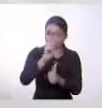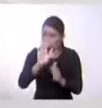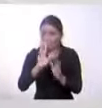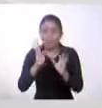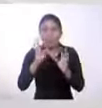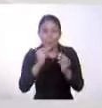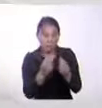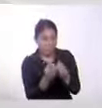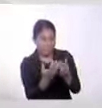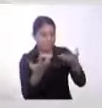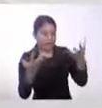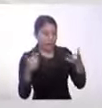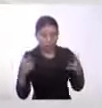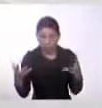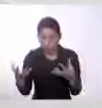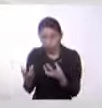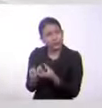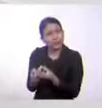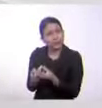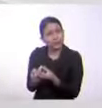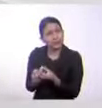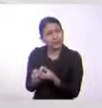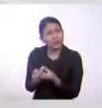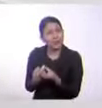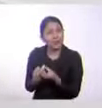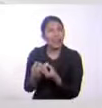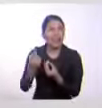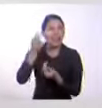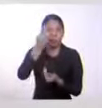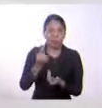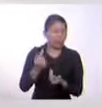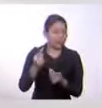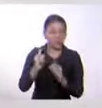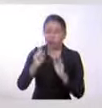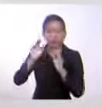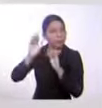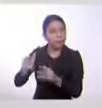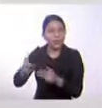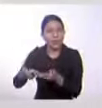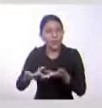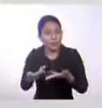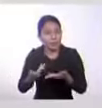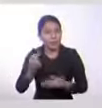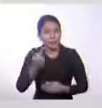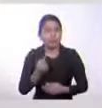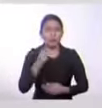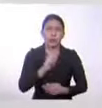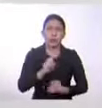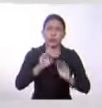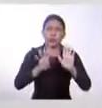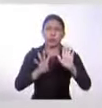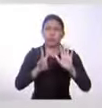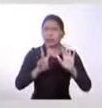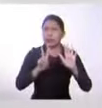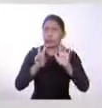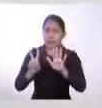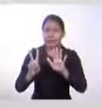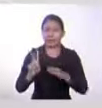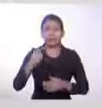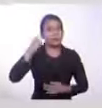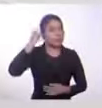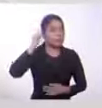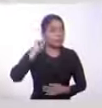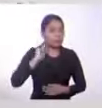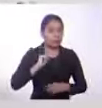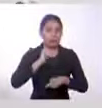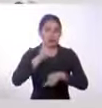vulnerados sus derechos. Según el concepto que tenemos, este concepto es de 1977 por Francesco